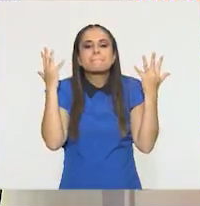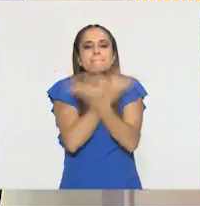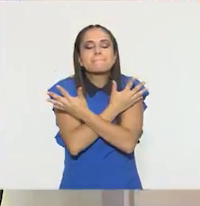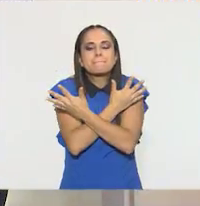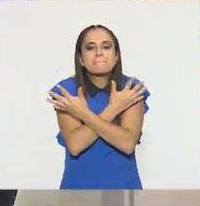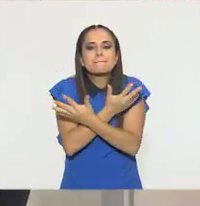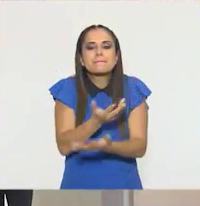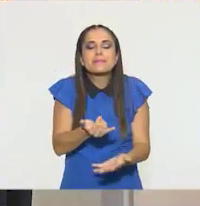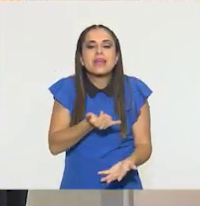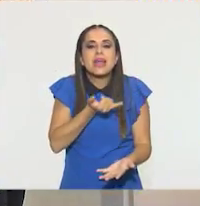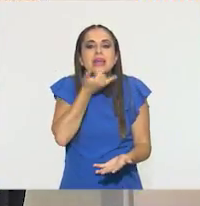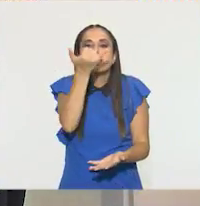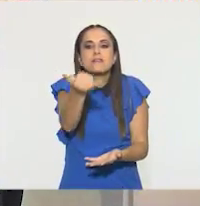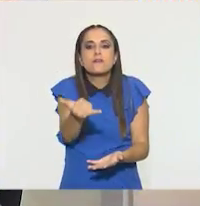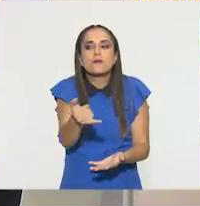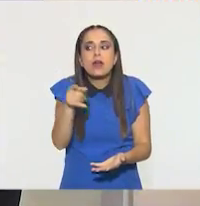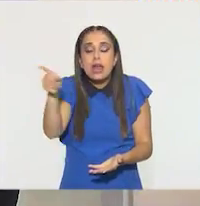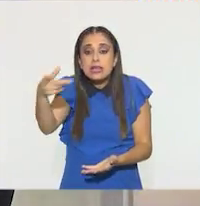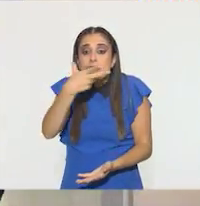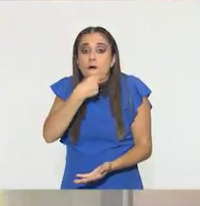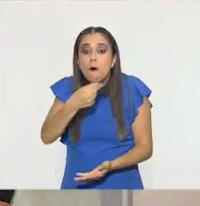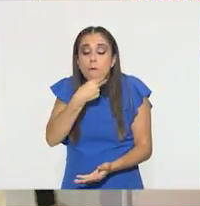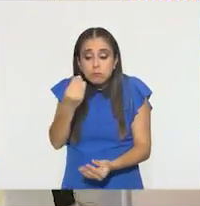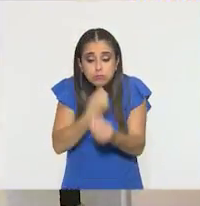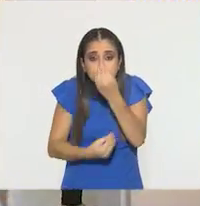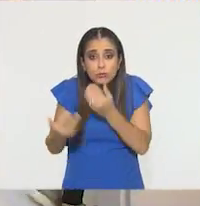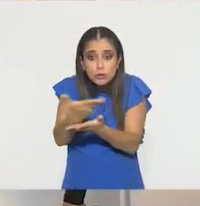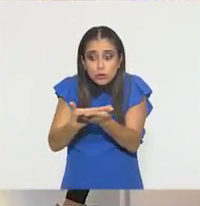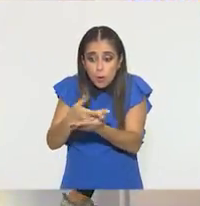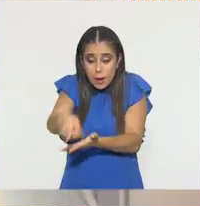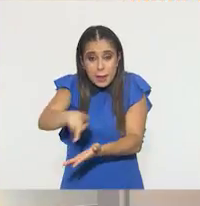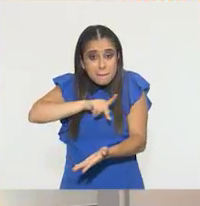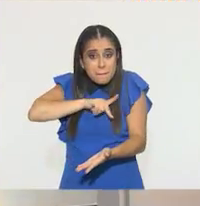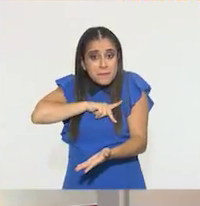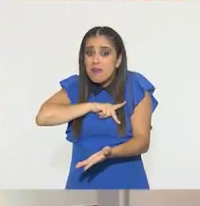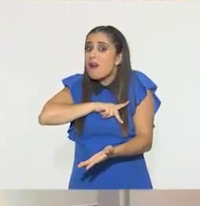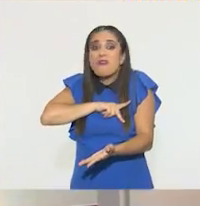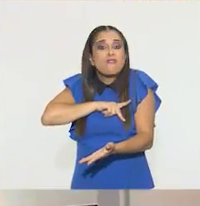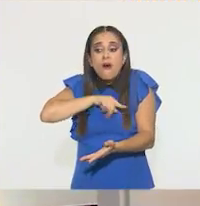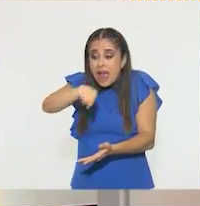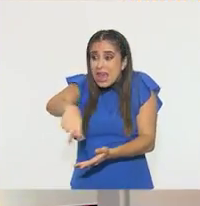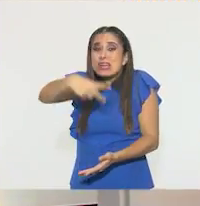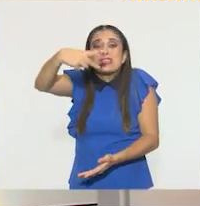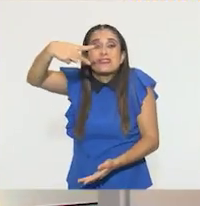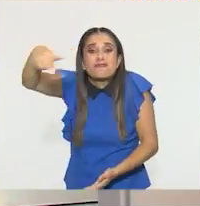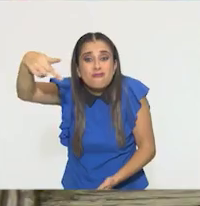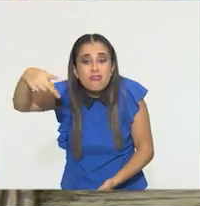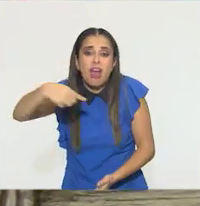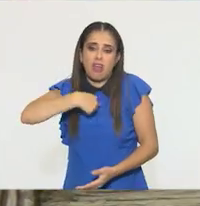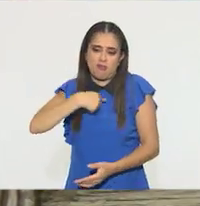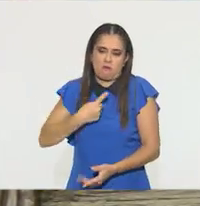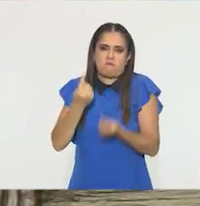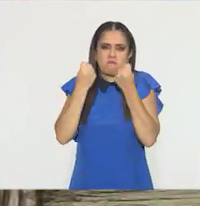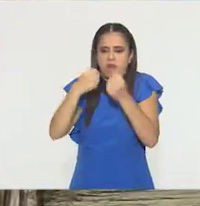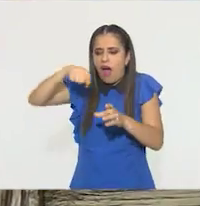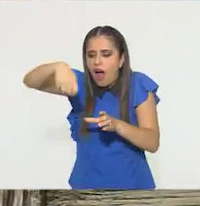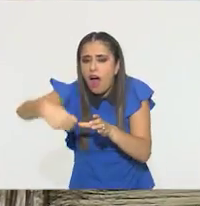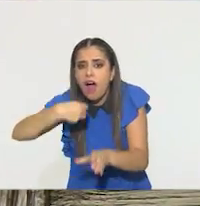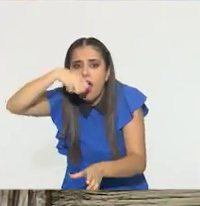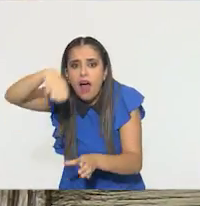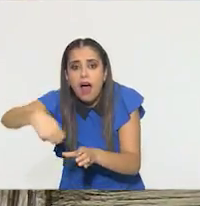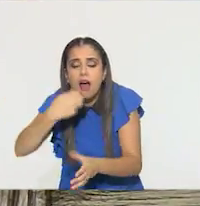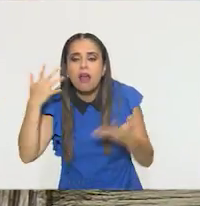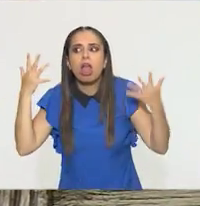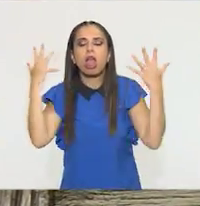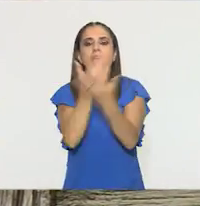sucedido. No había sido el hombre el que había comido su sopa. Había sido ella, quien por las prisas se había equivocado